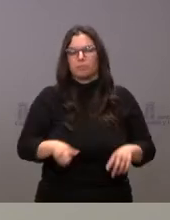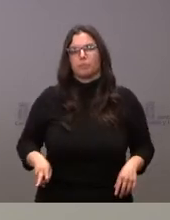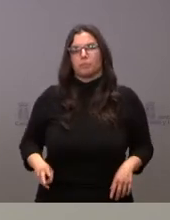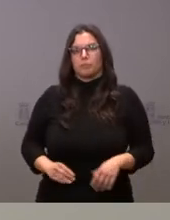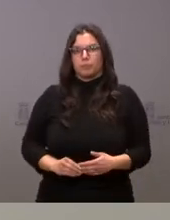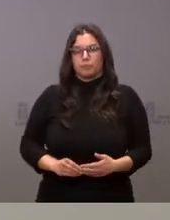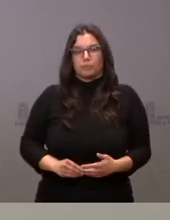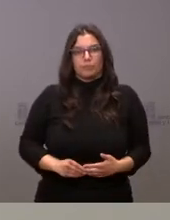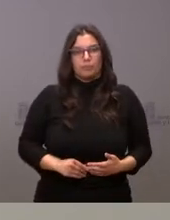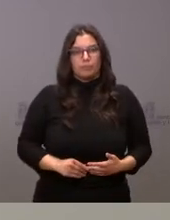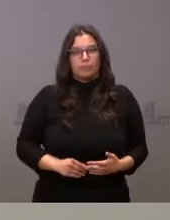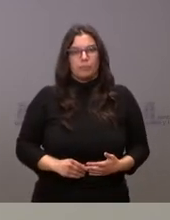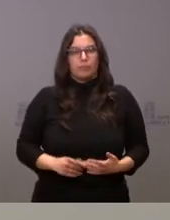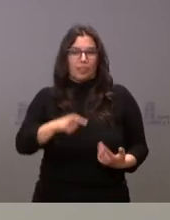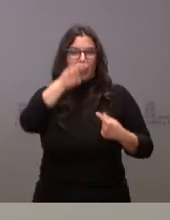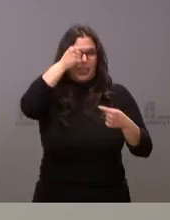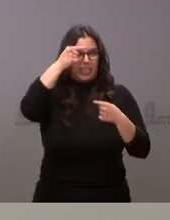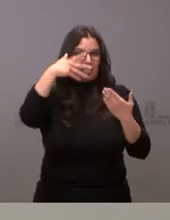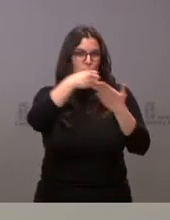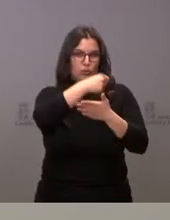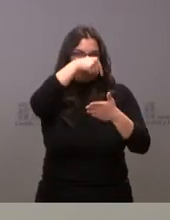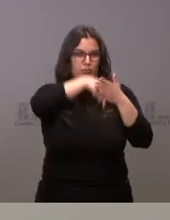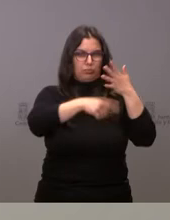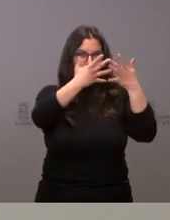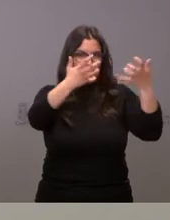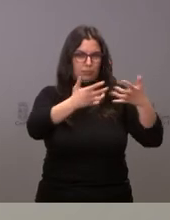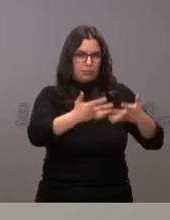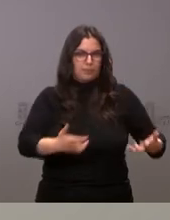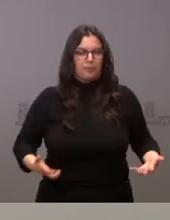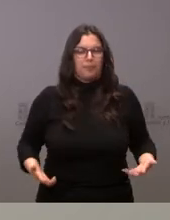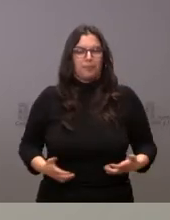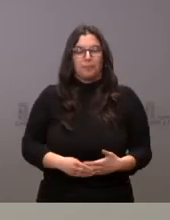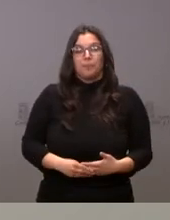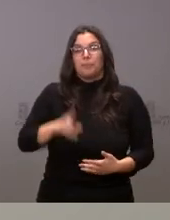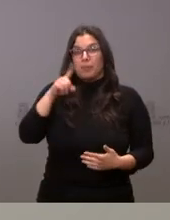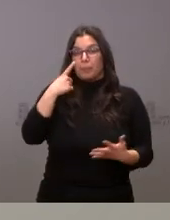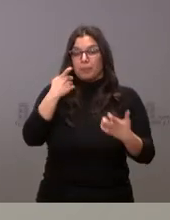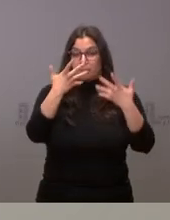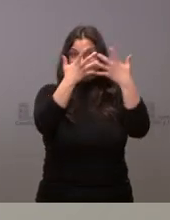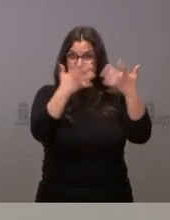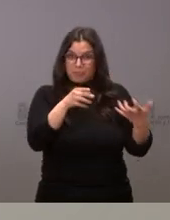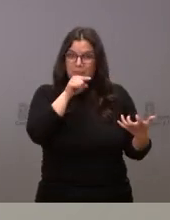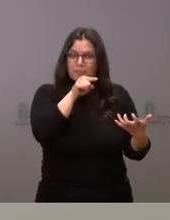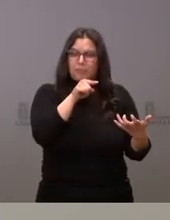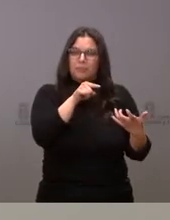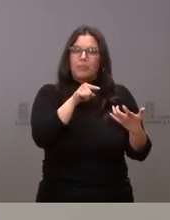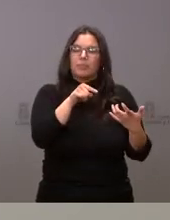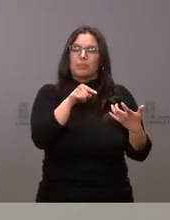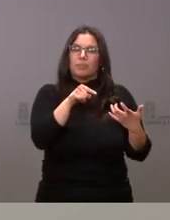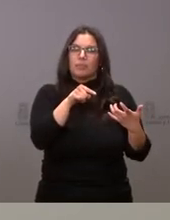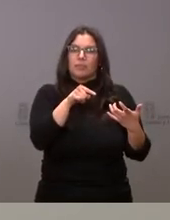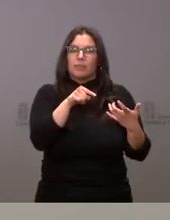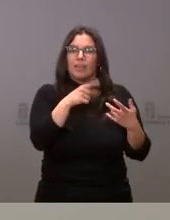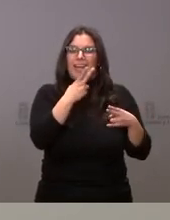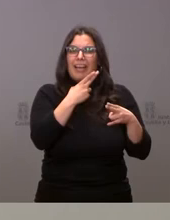y por tanto viene el detalle del mismo Sí significar que ahí se habla de todas